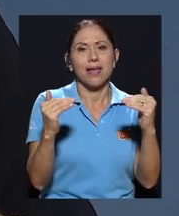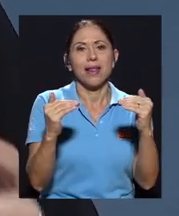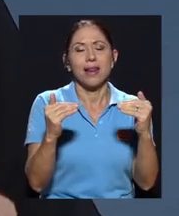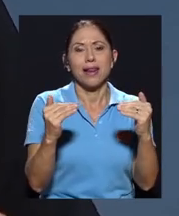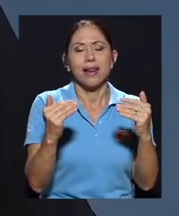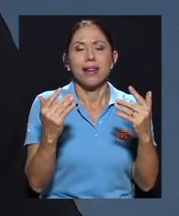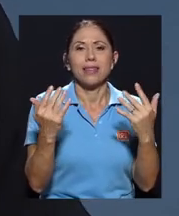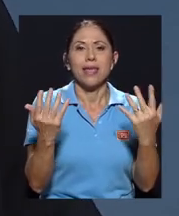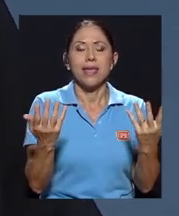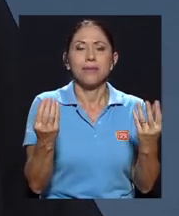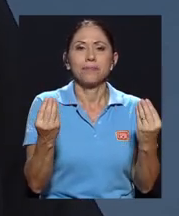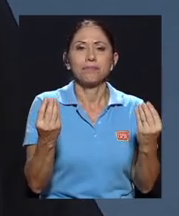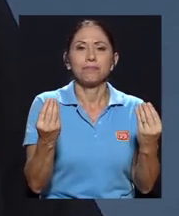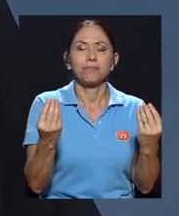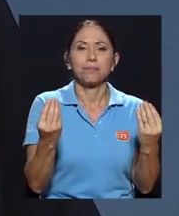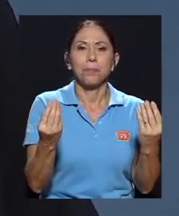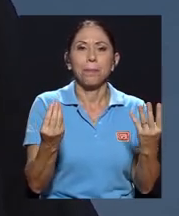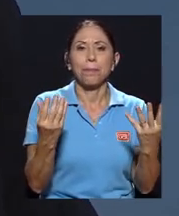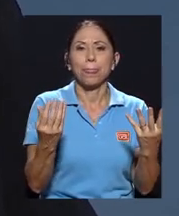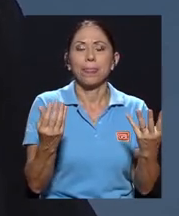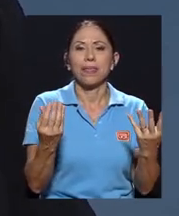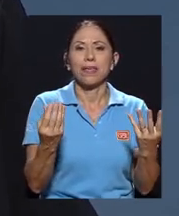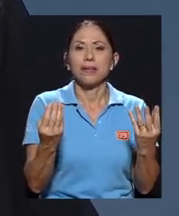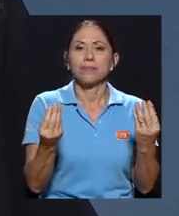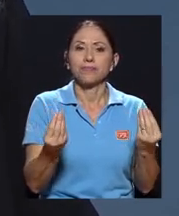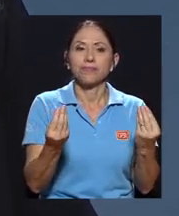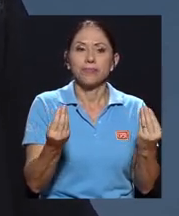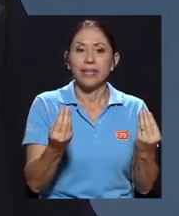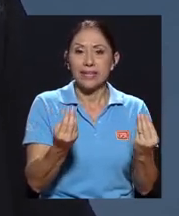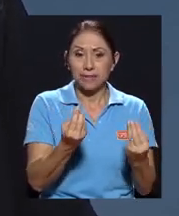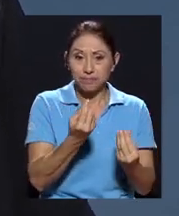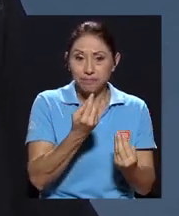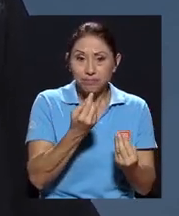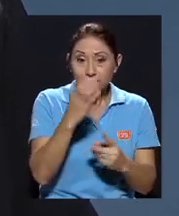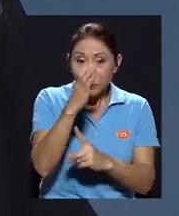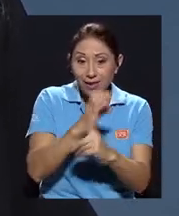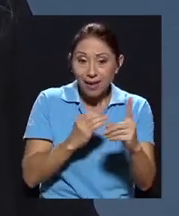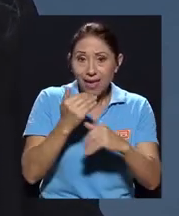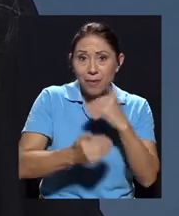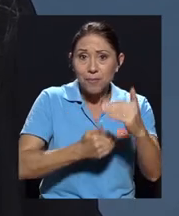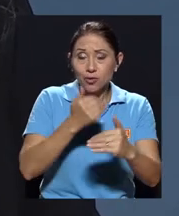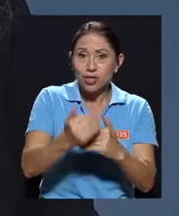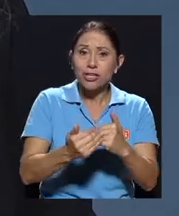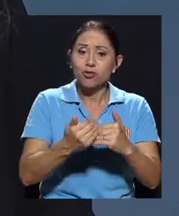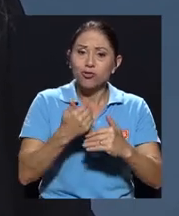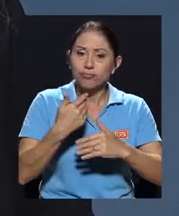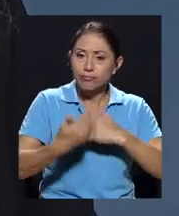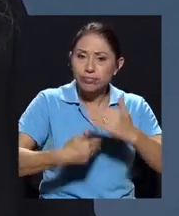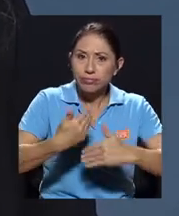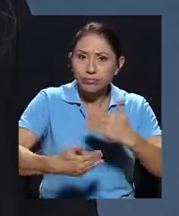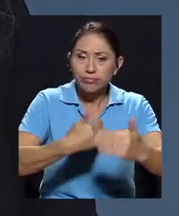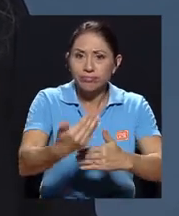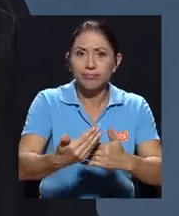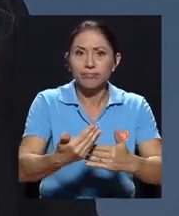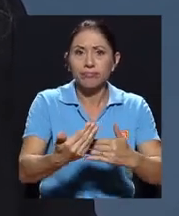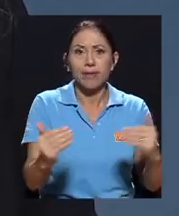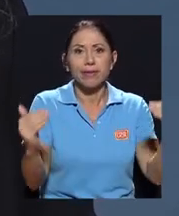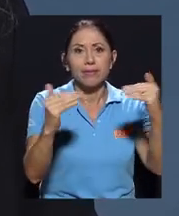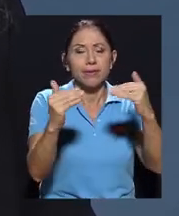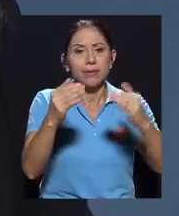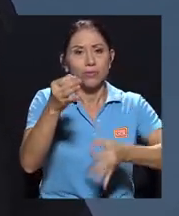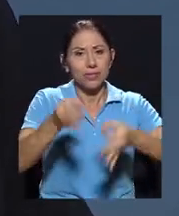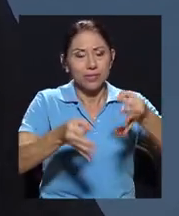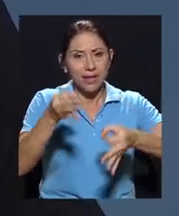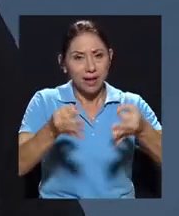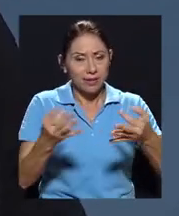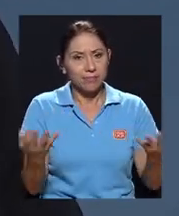digamos, de llevar cada uno de estos procesos a donde tienen que llevarse, ¿verdad?, que es en el fuero judicial, y